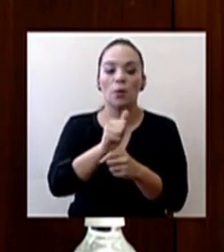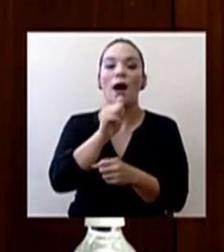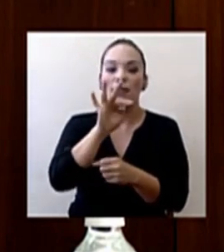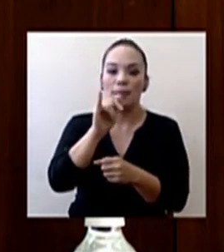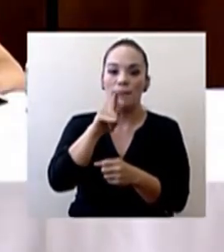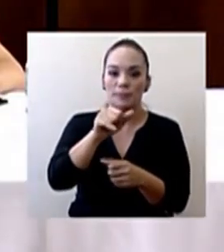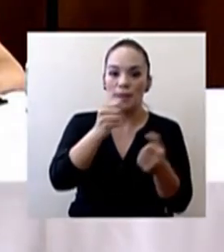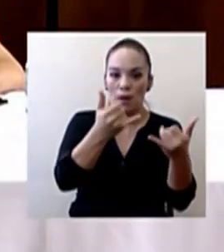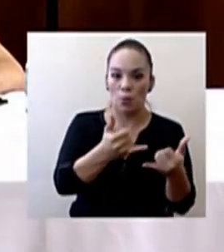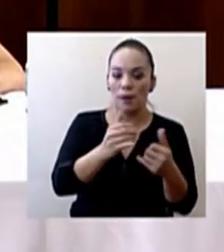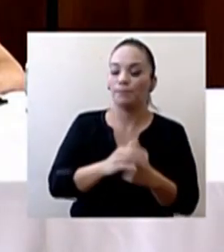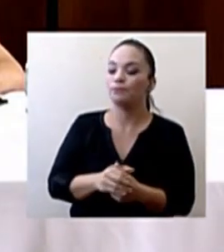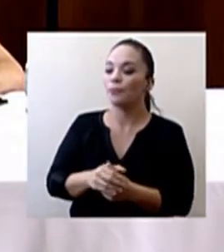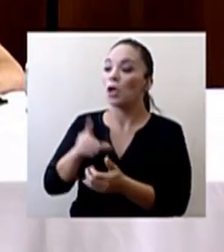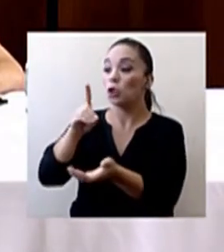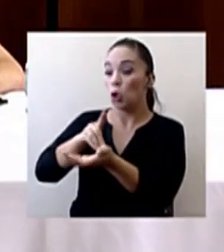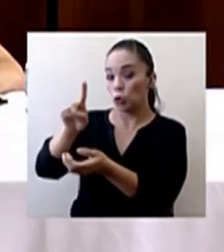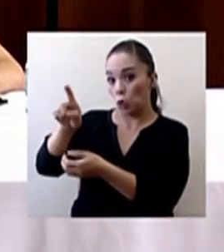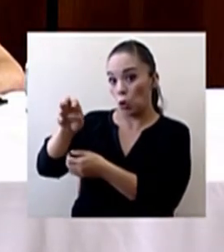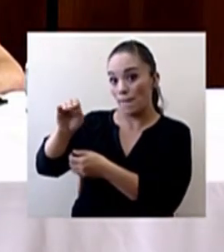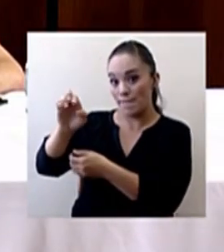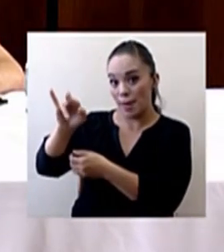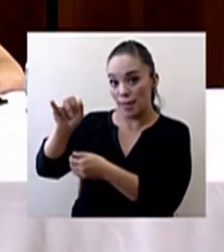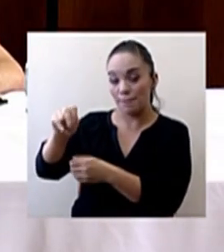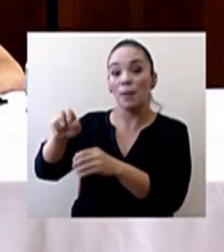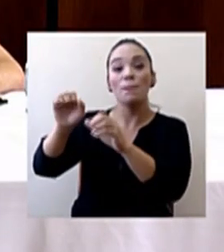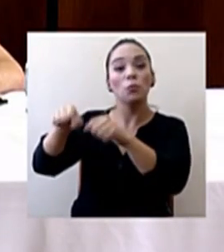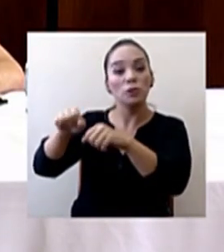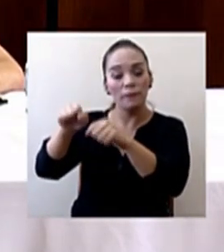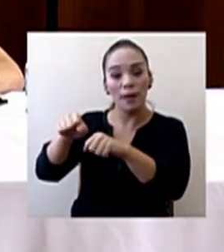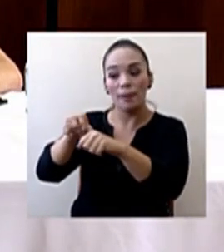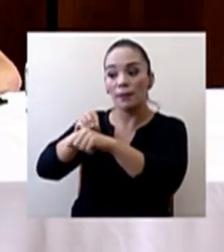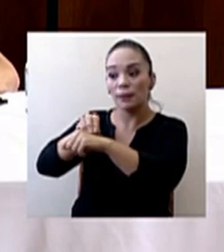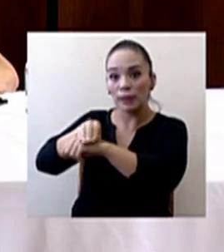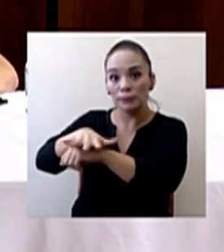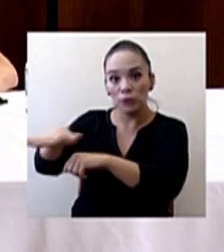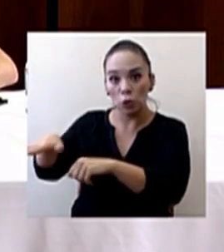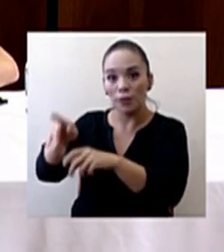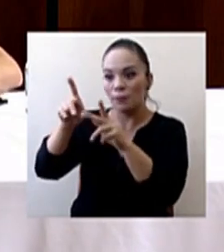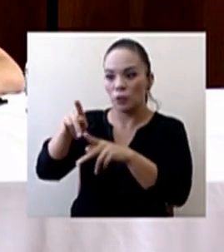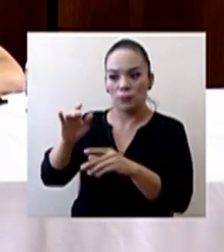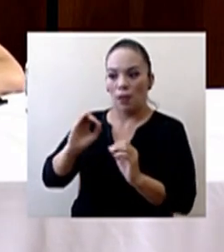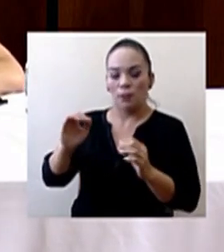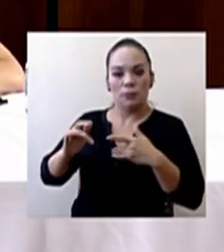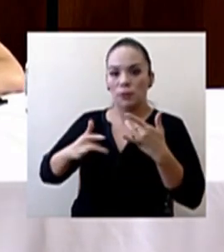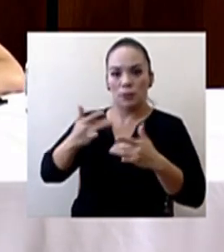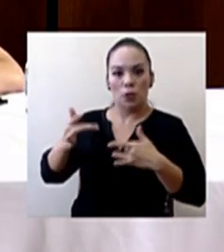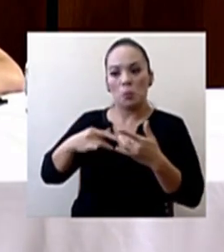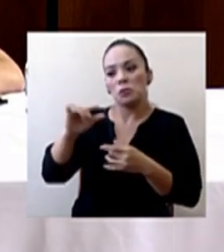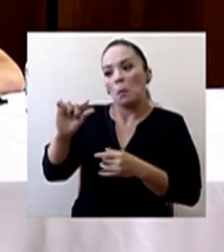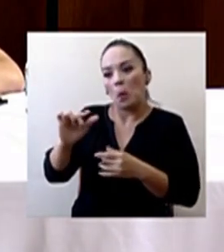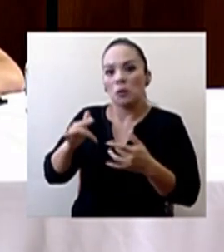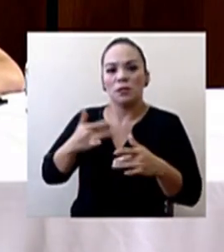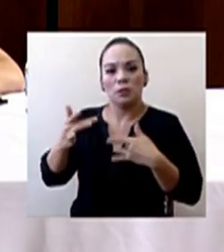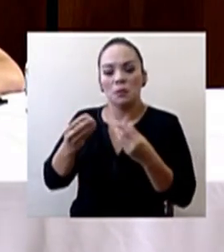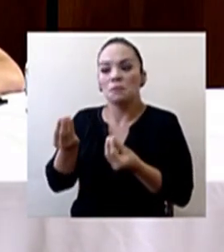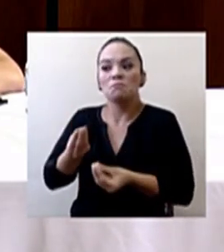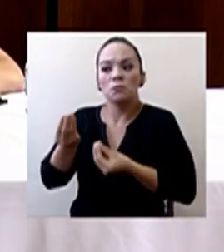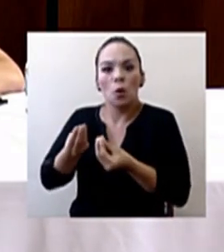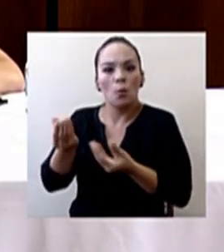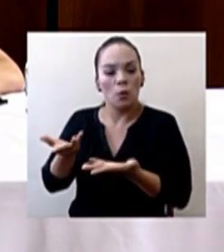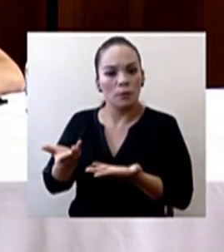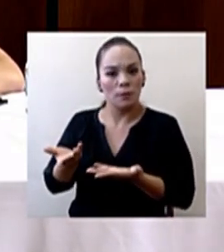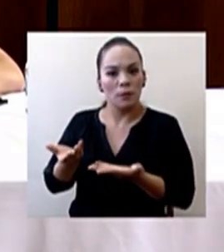momento. Doctor Marín, debido a la posibilidad de transmisión de asintomáticos o con síntomas leves, ¿qué medidas se toman en esos